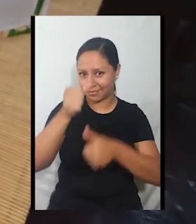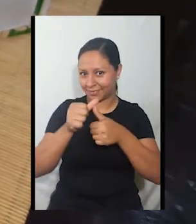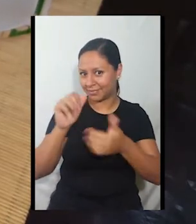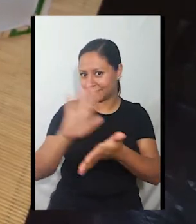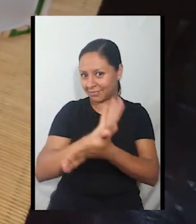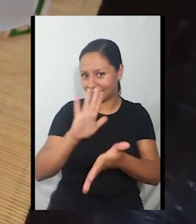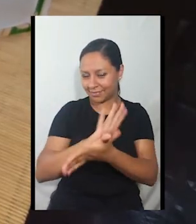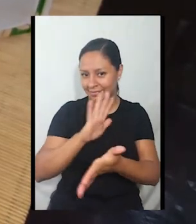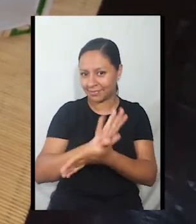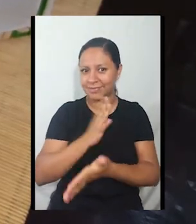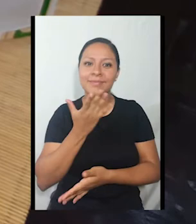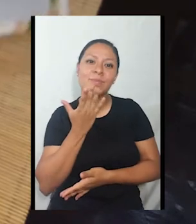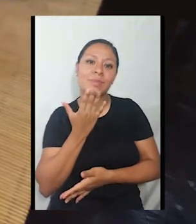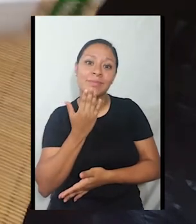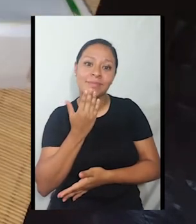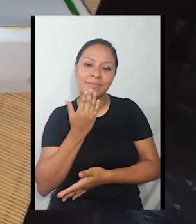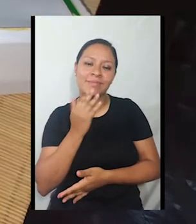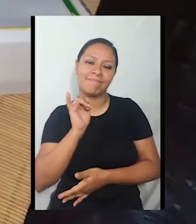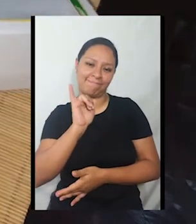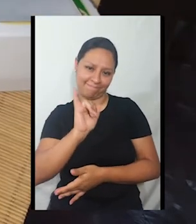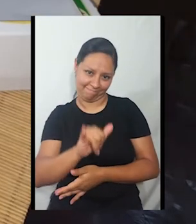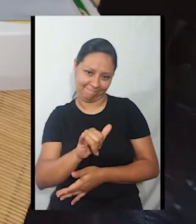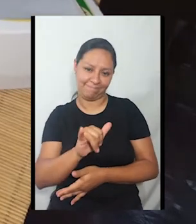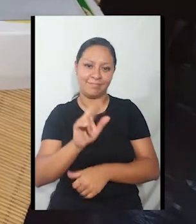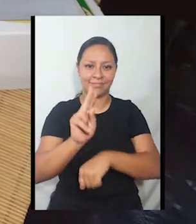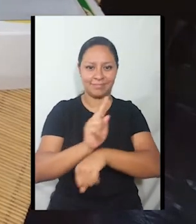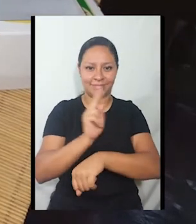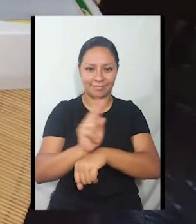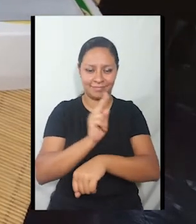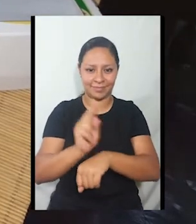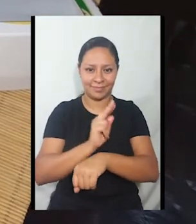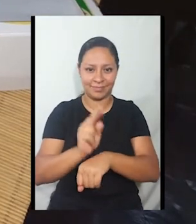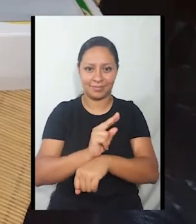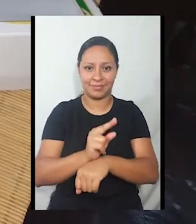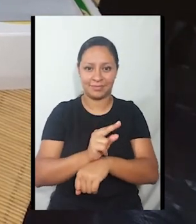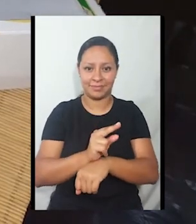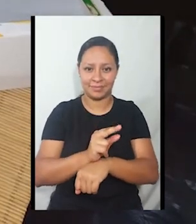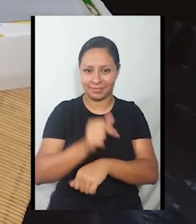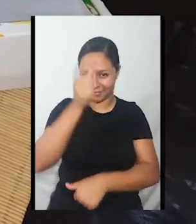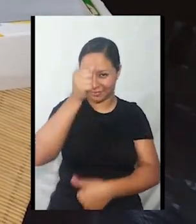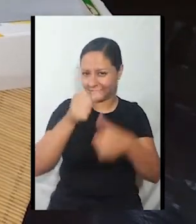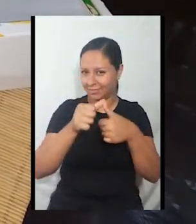construcción que antes habíamos mencionado. Como les dije yo escogí